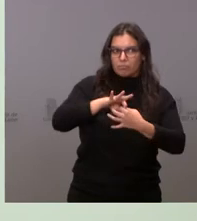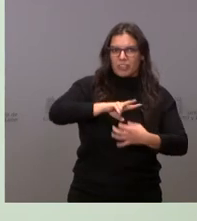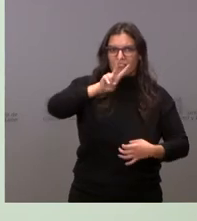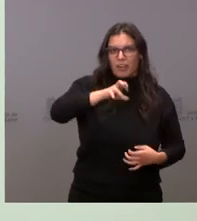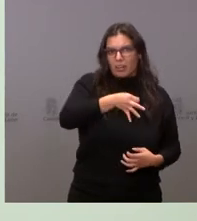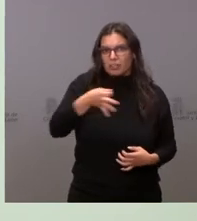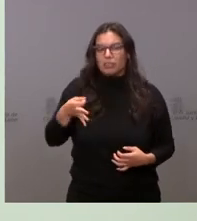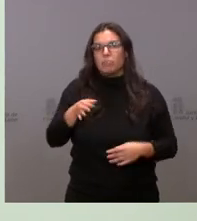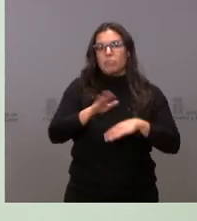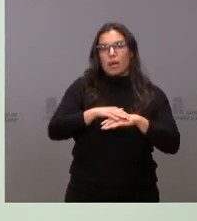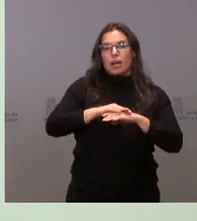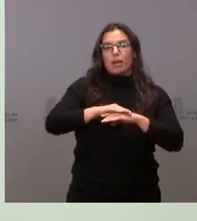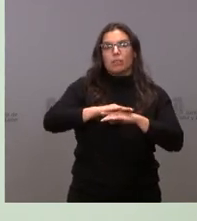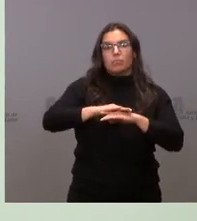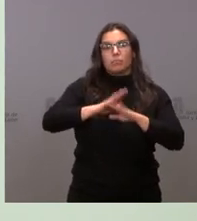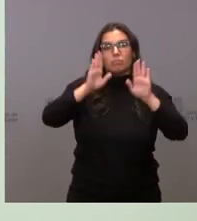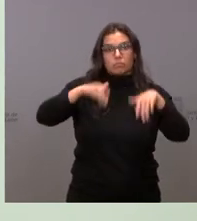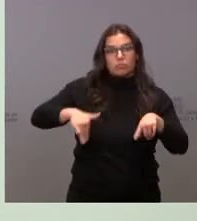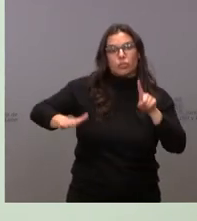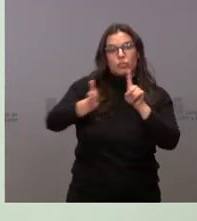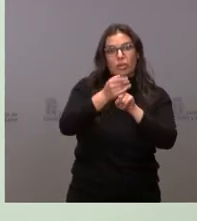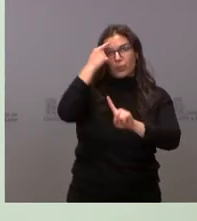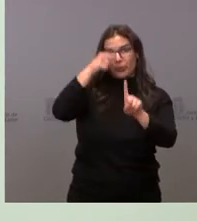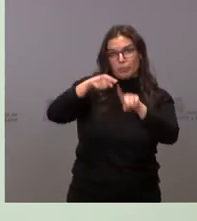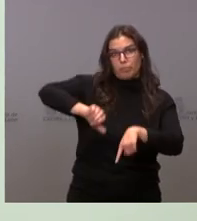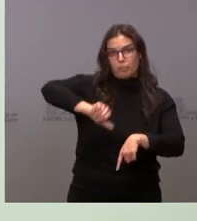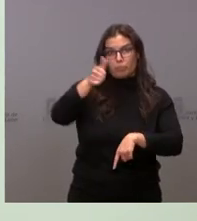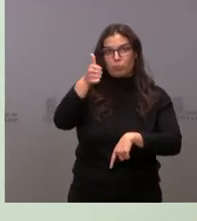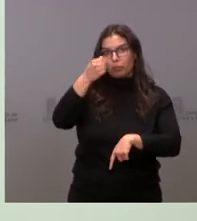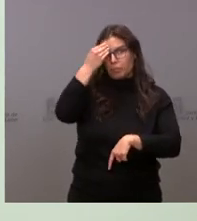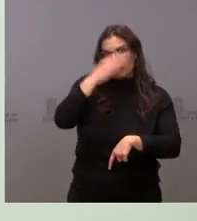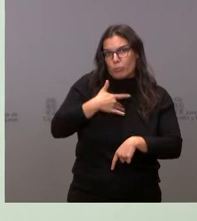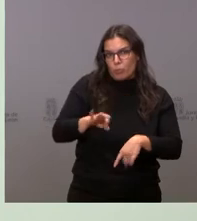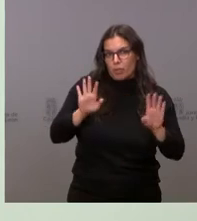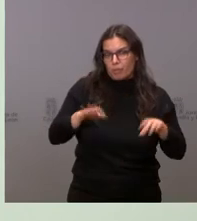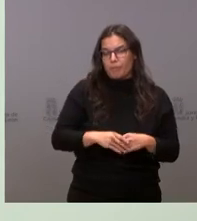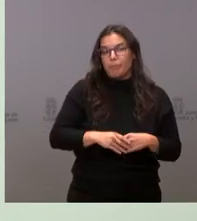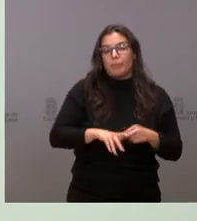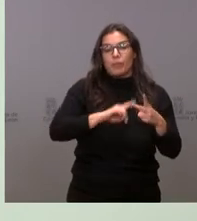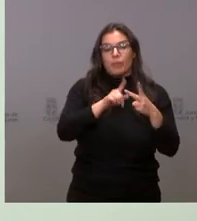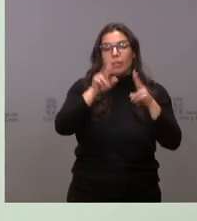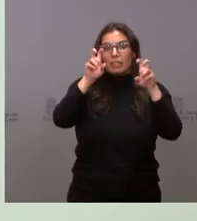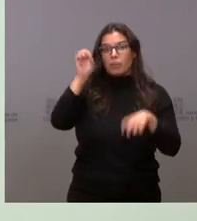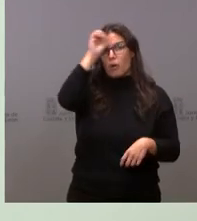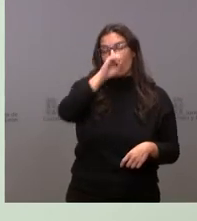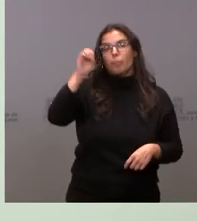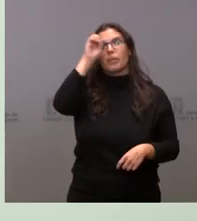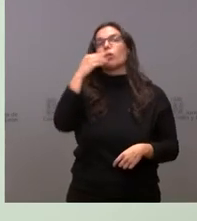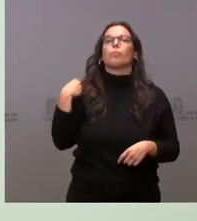para conseguir ese objetivo y estamos convencidos de ello. Respecto de la valoración de la